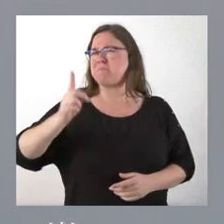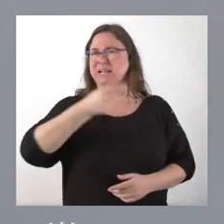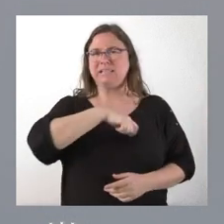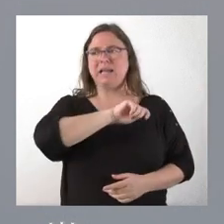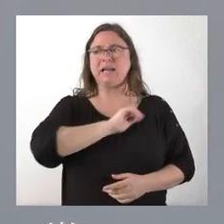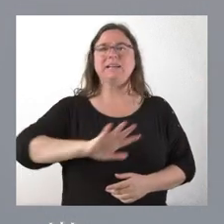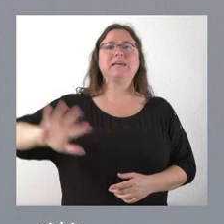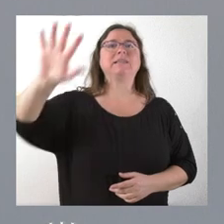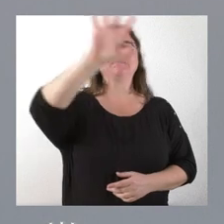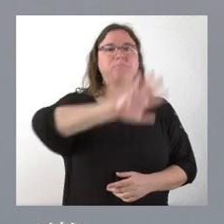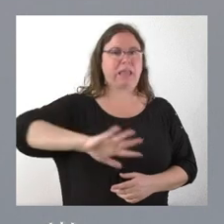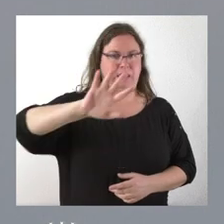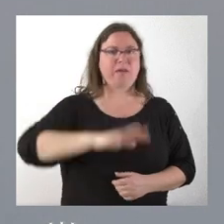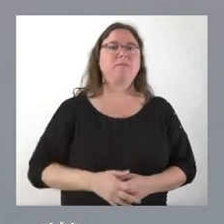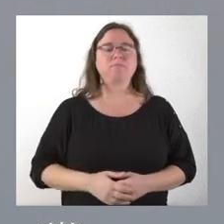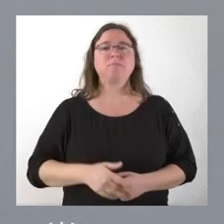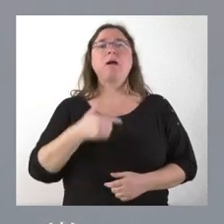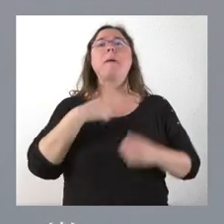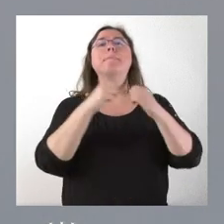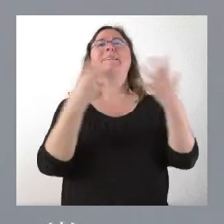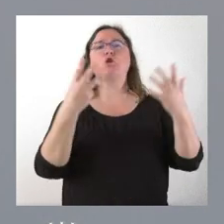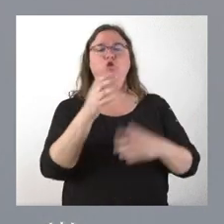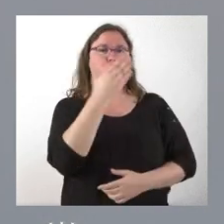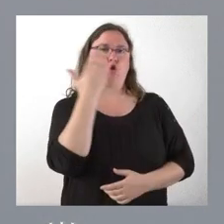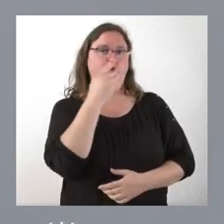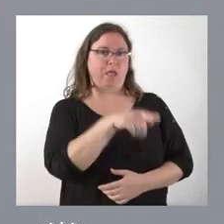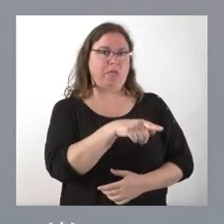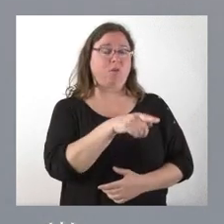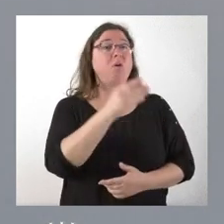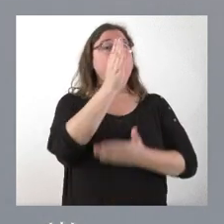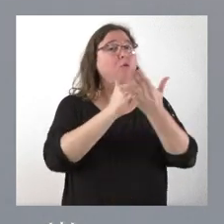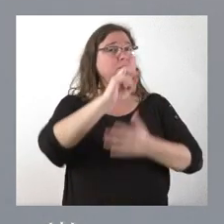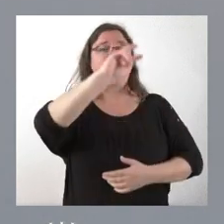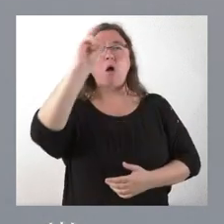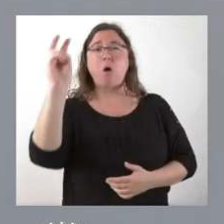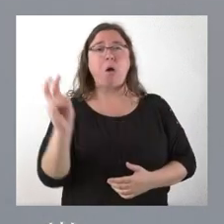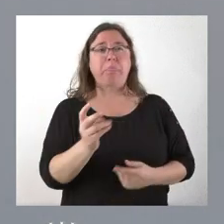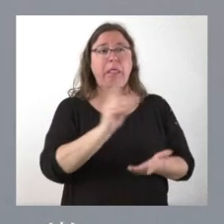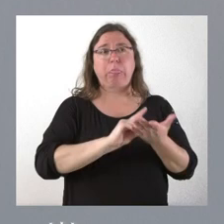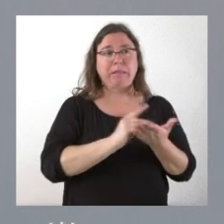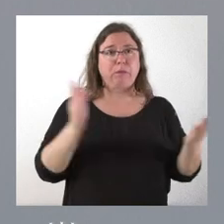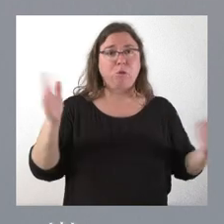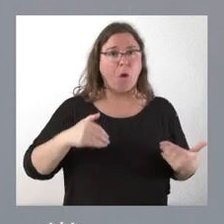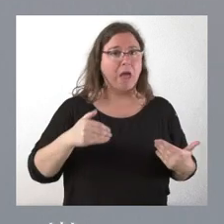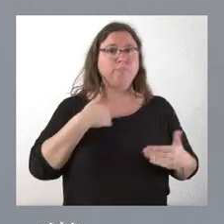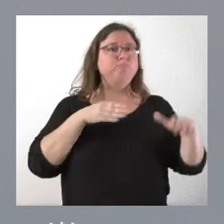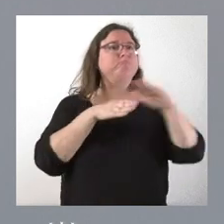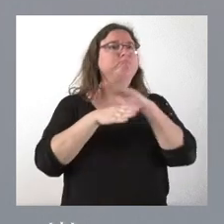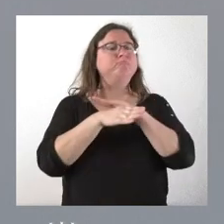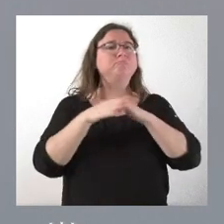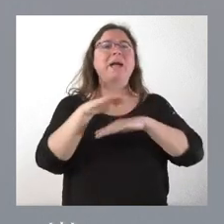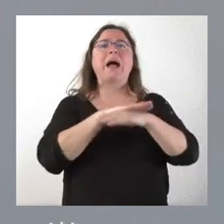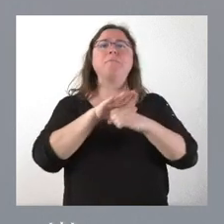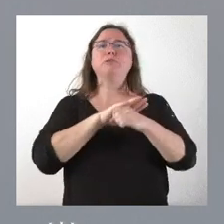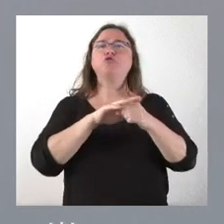España, sin lugar a dudas. No es comparable con otras comunidades autónomas que tampoco ofrecen datos ni tampoco está disponible en el ámbito